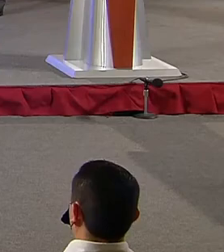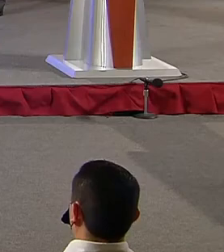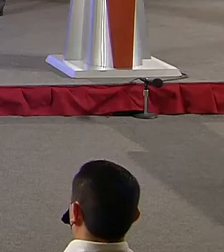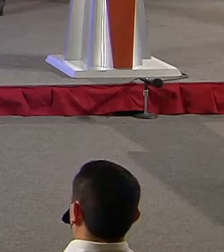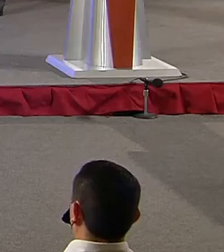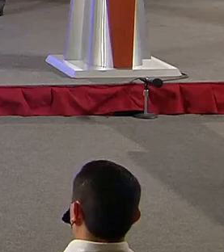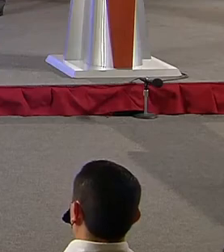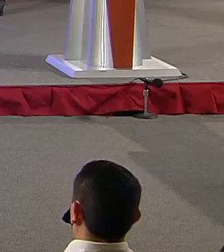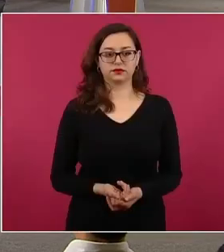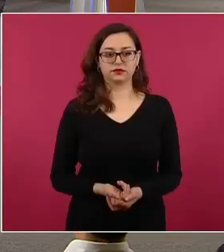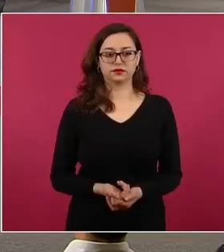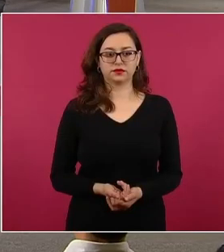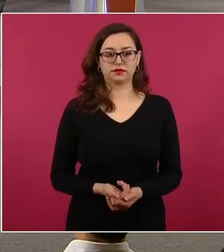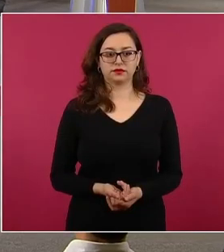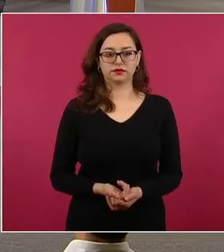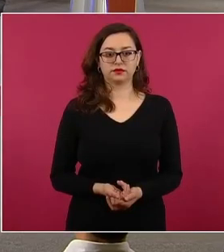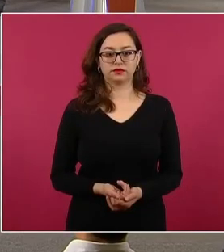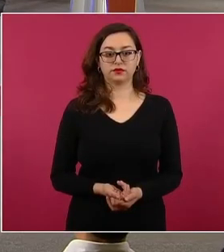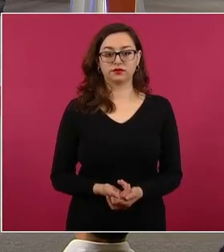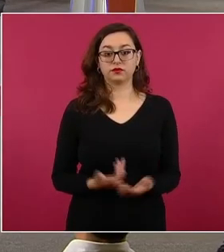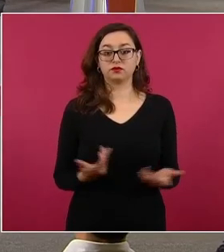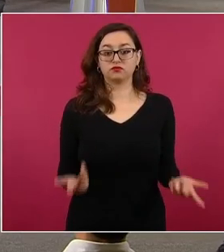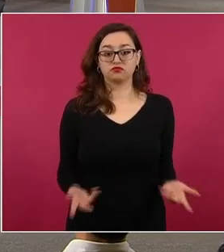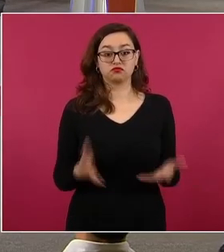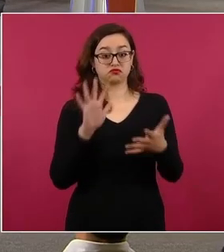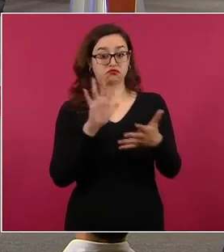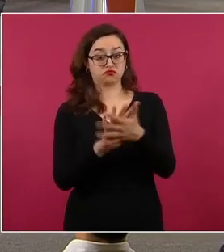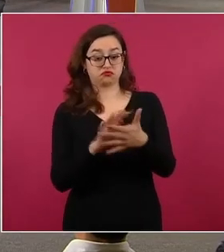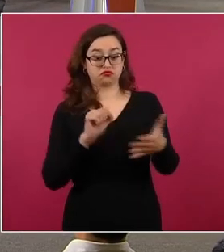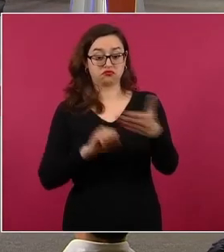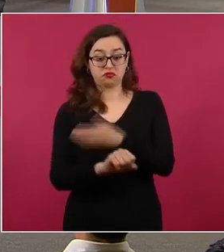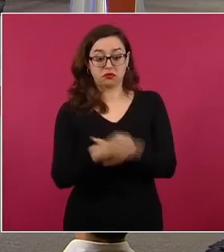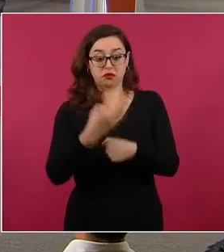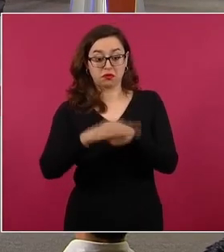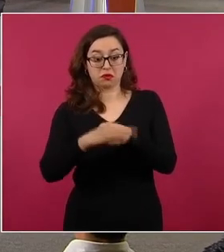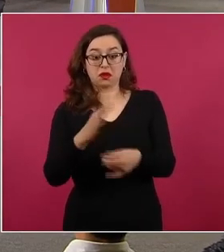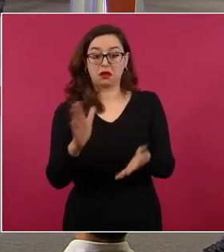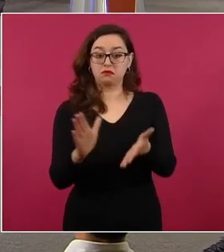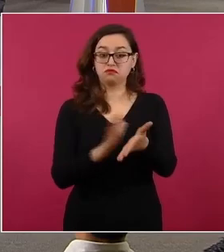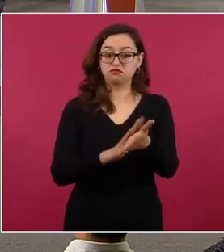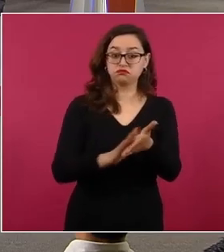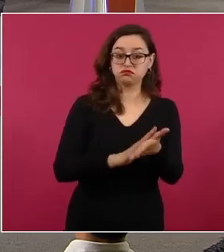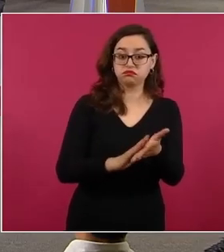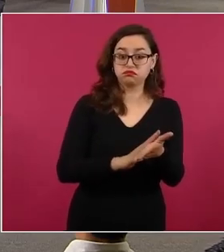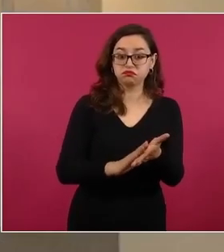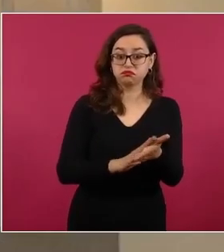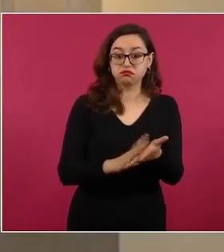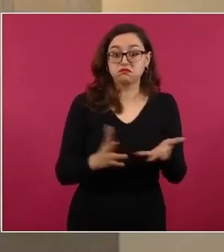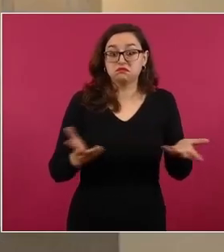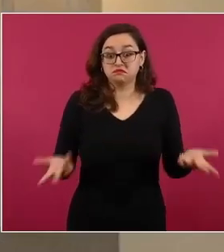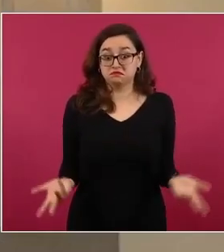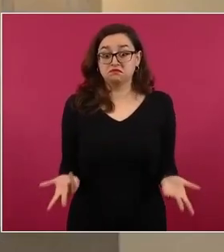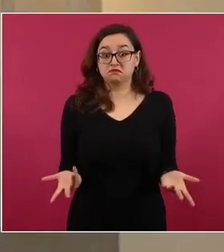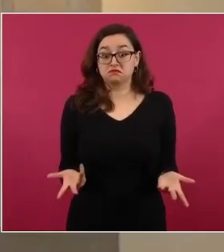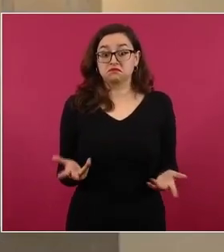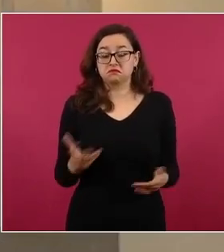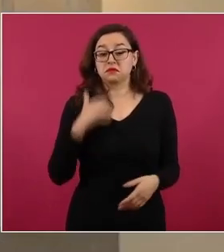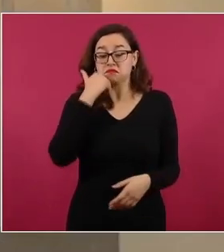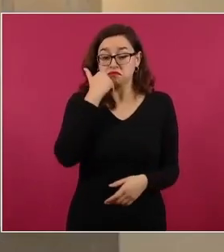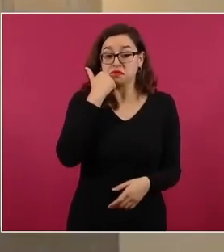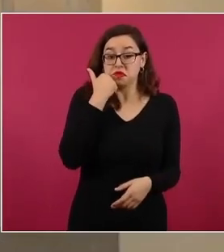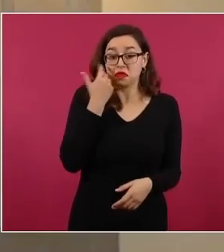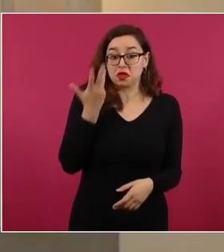Siguiente. Si se elimina la prisión preventiva, como lo pretenden los proyectos hoy en